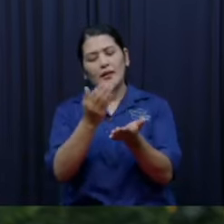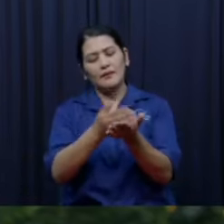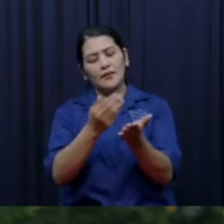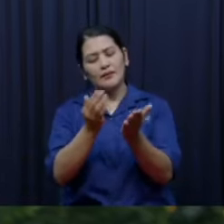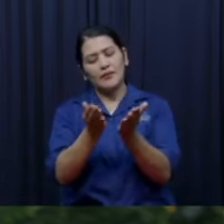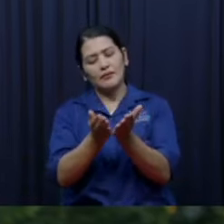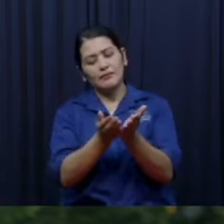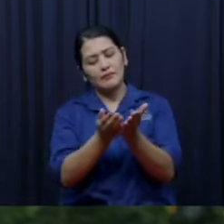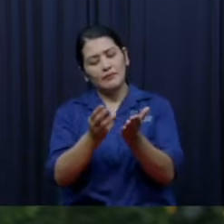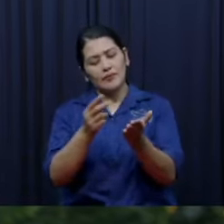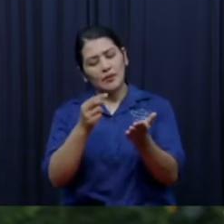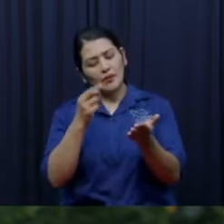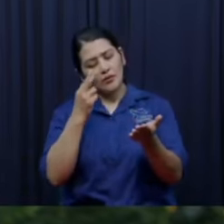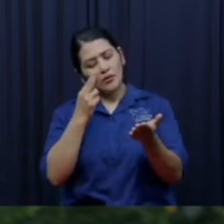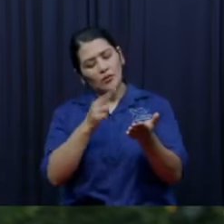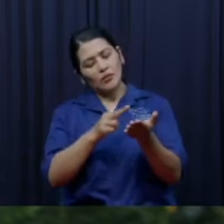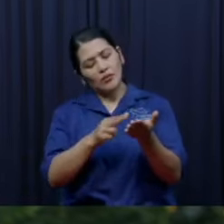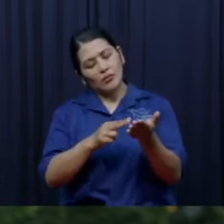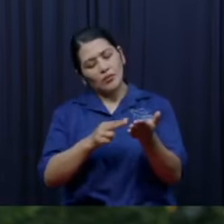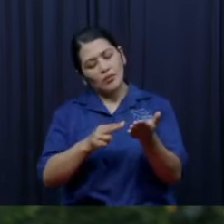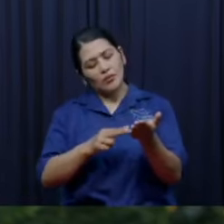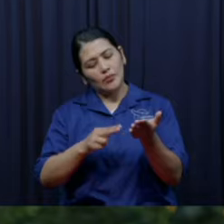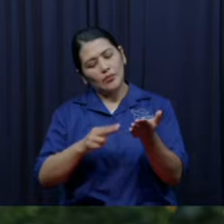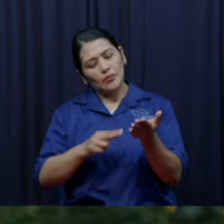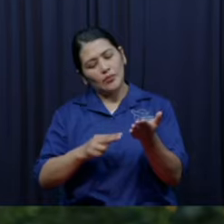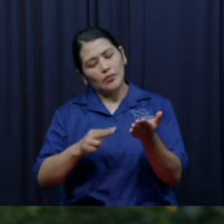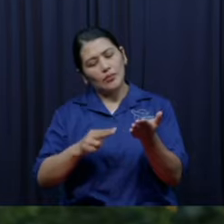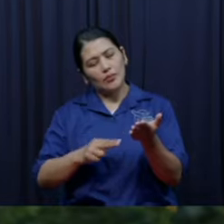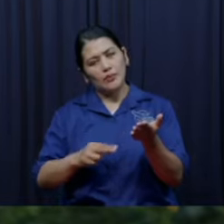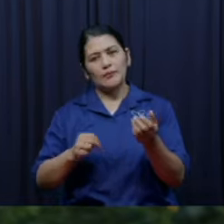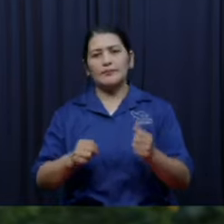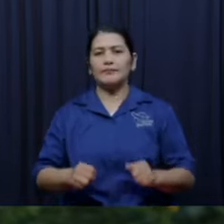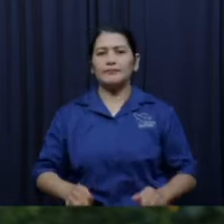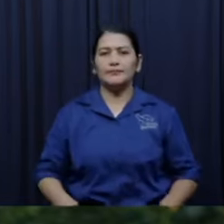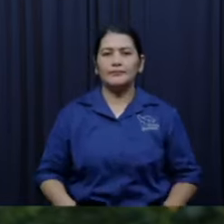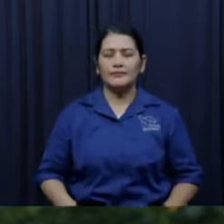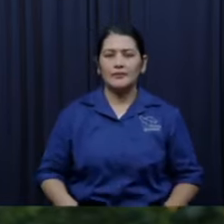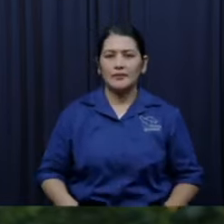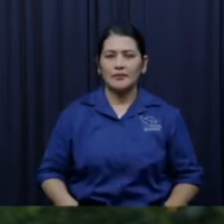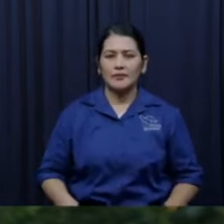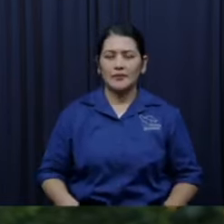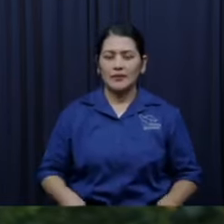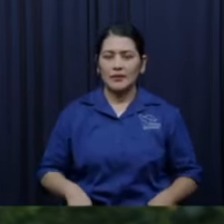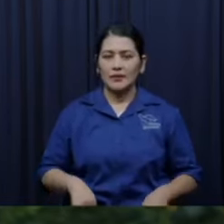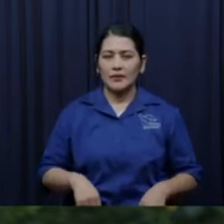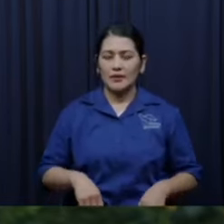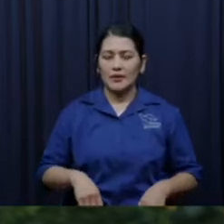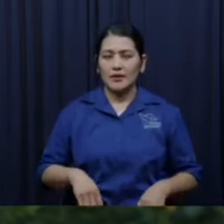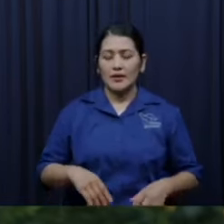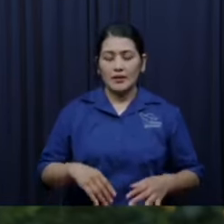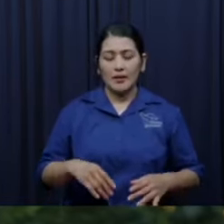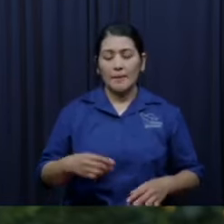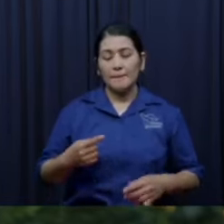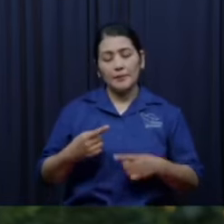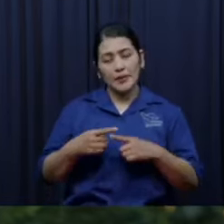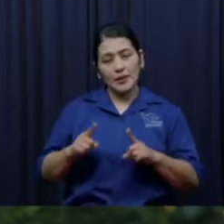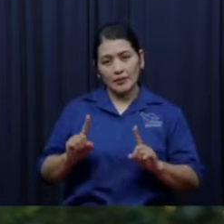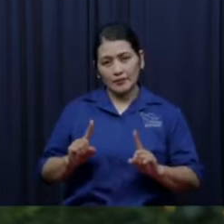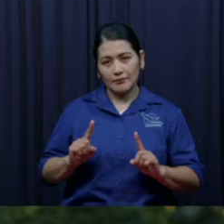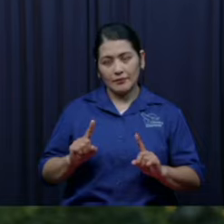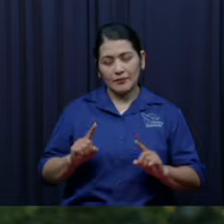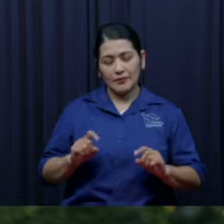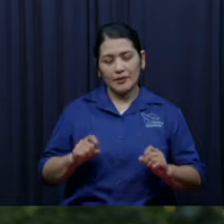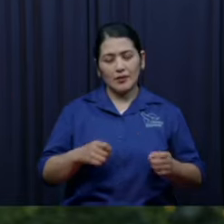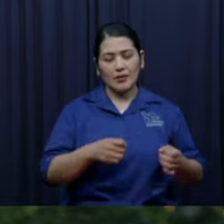que llegaban a echarse sus partidos de fútbol y después del partido se metían al sauna se duchaban y ya se iban y ya nos